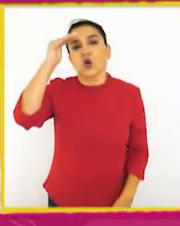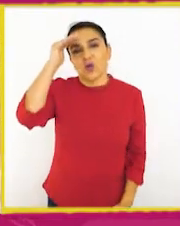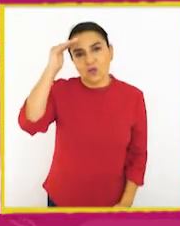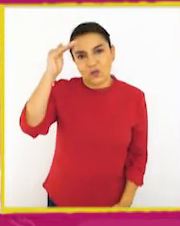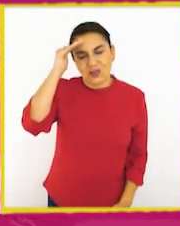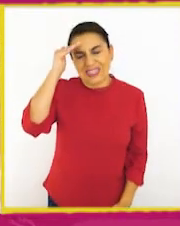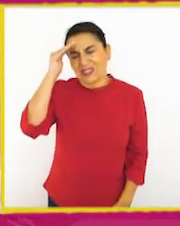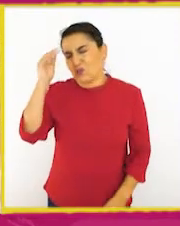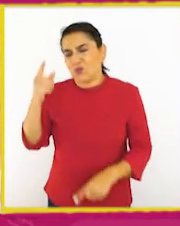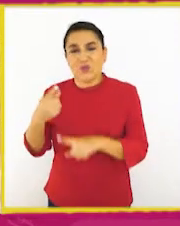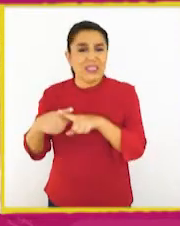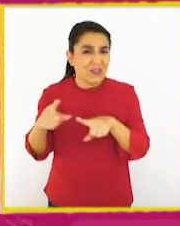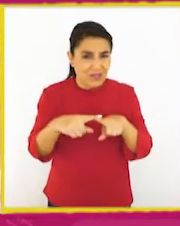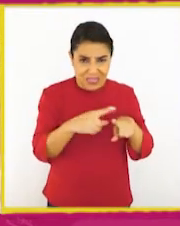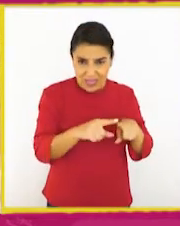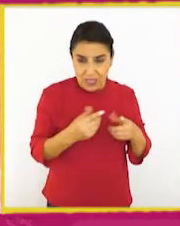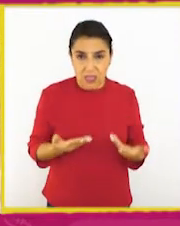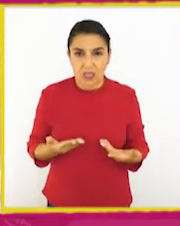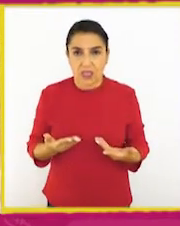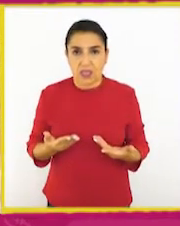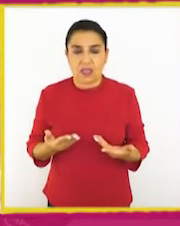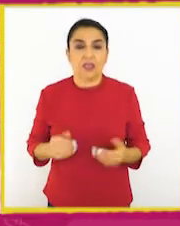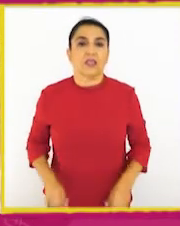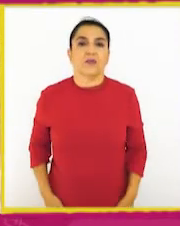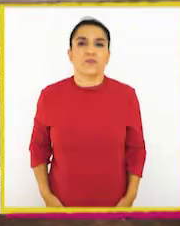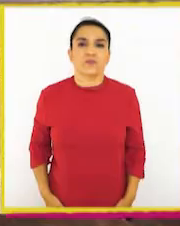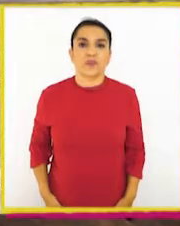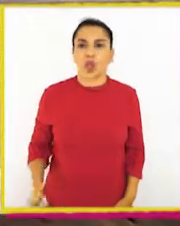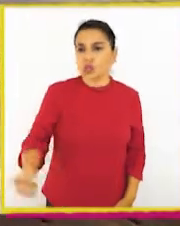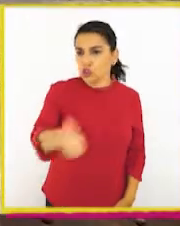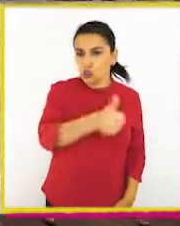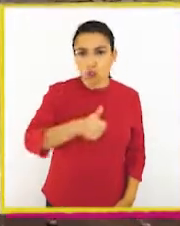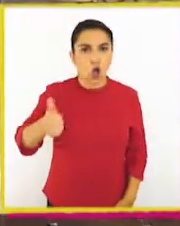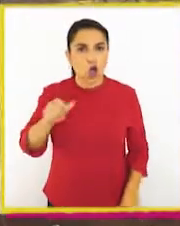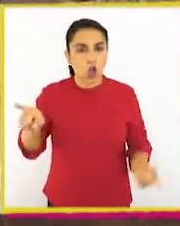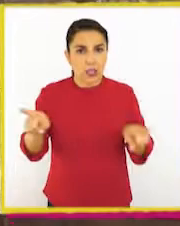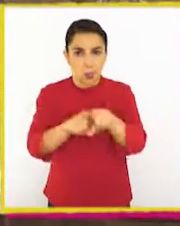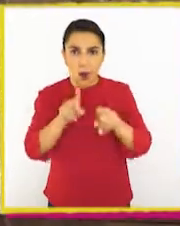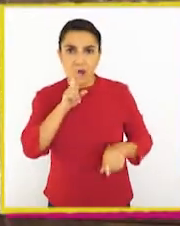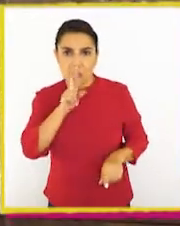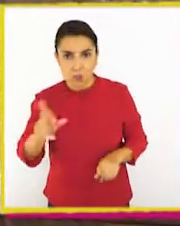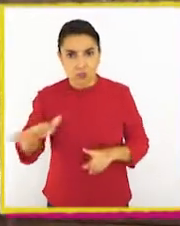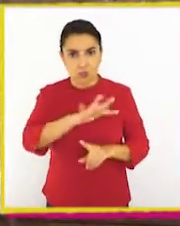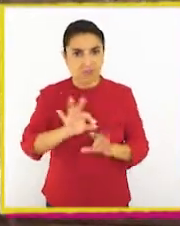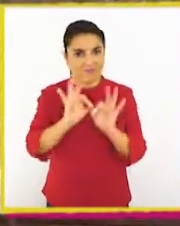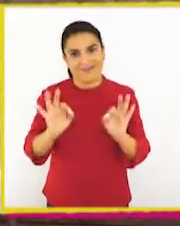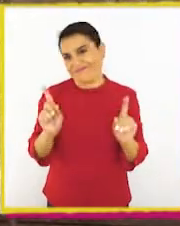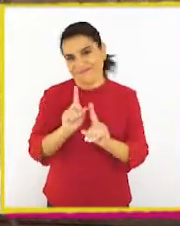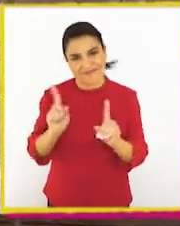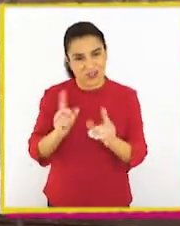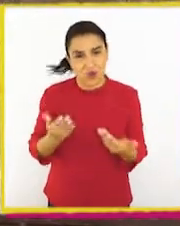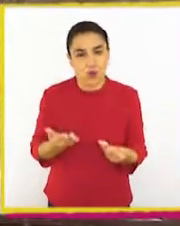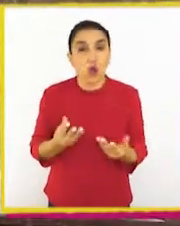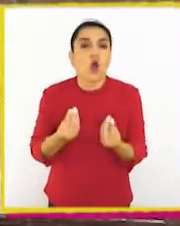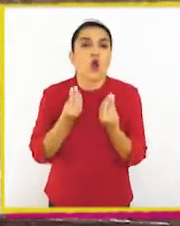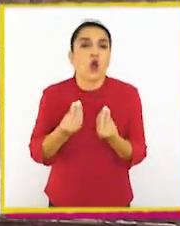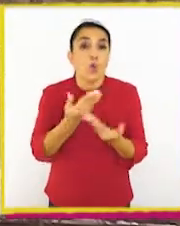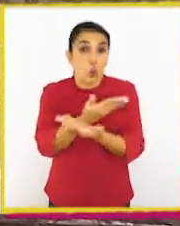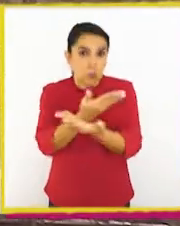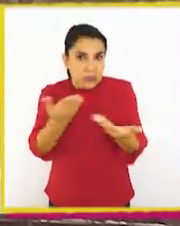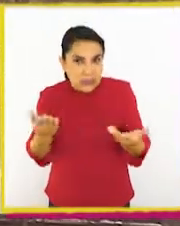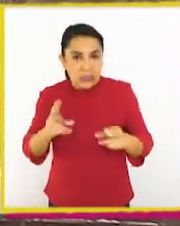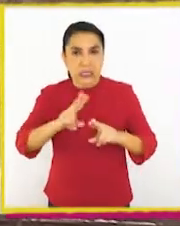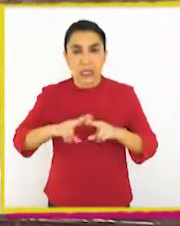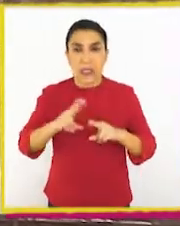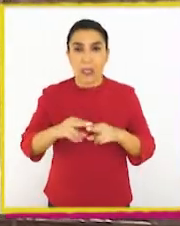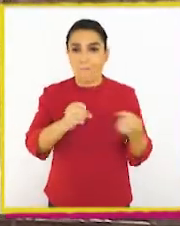confianza y muchas otras. No todos reaccionamos igual a las situaciones particulares. ¿Cómo